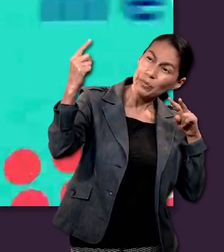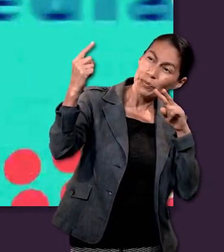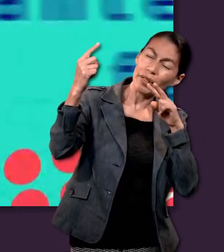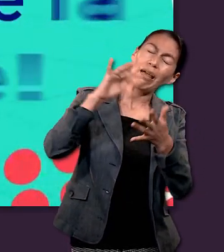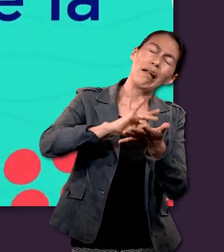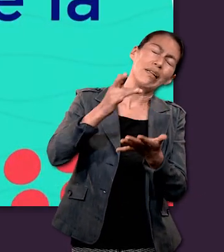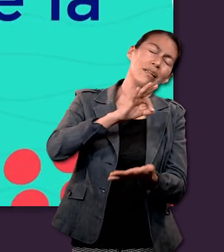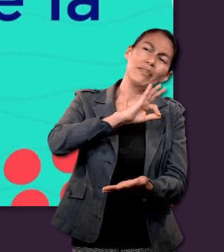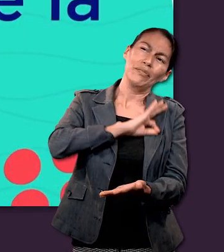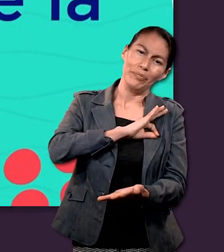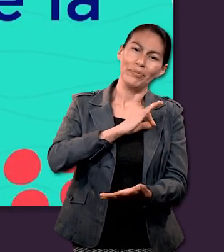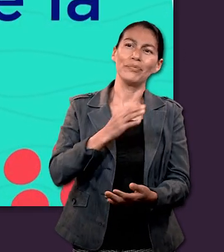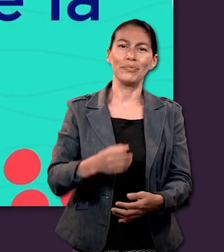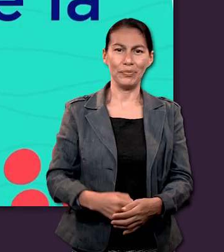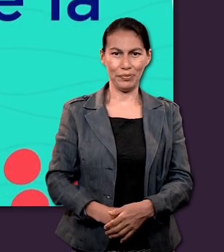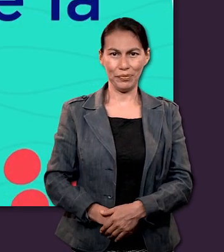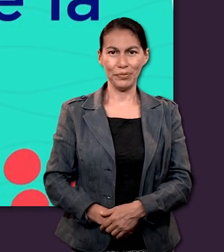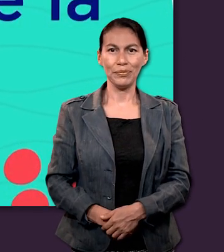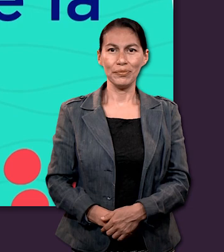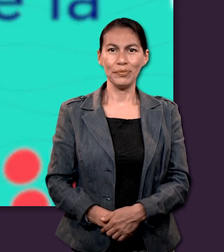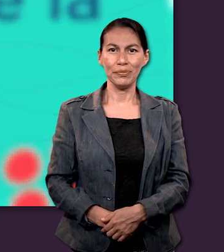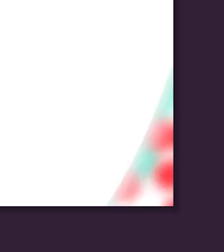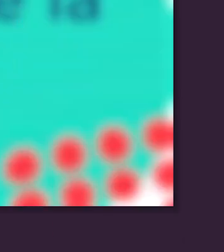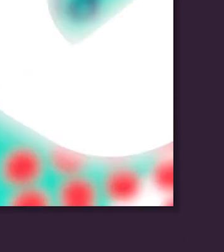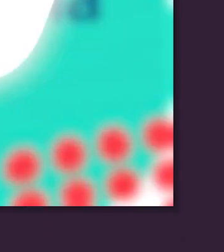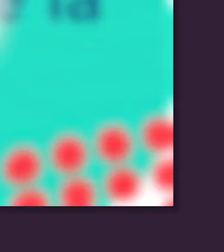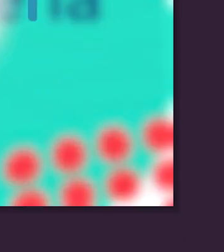ver a Dios mediante la fe.